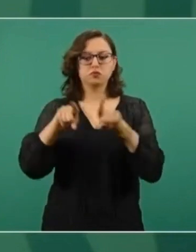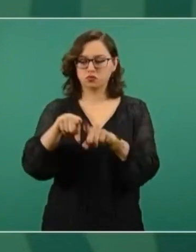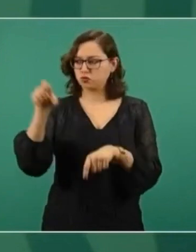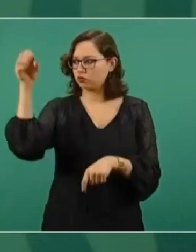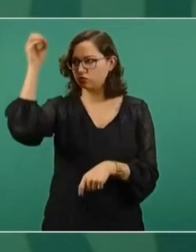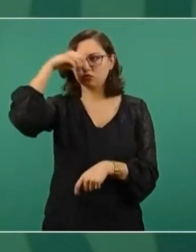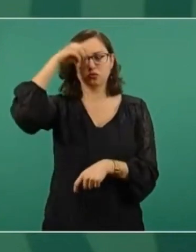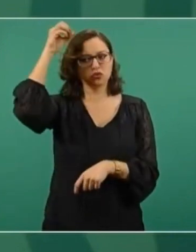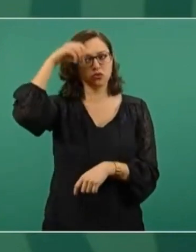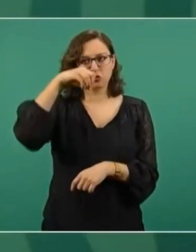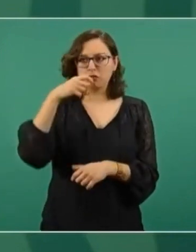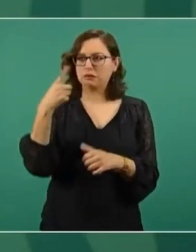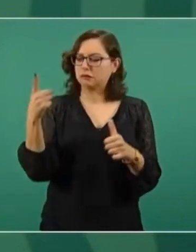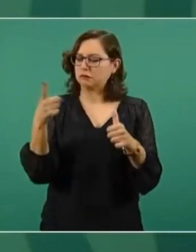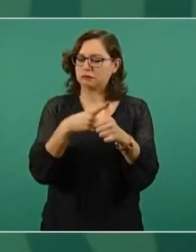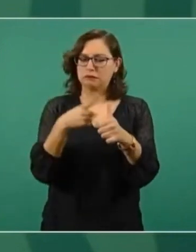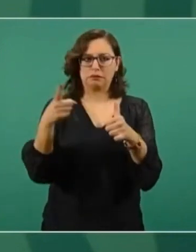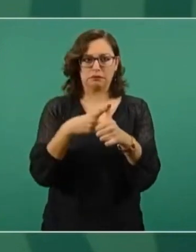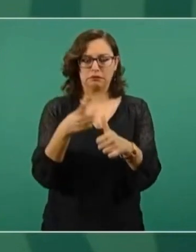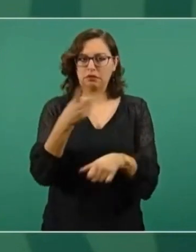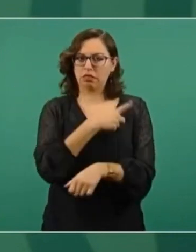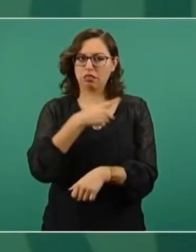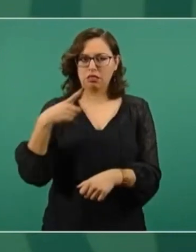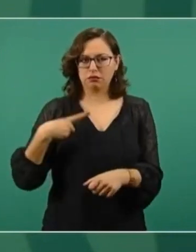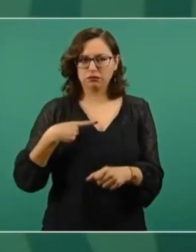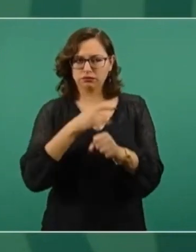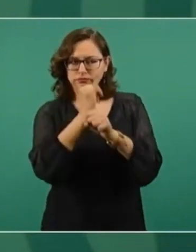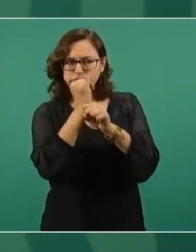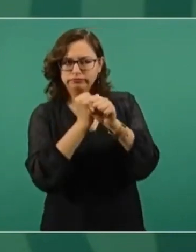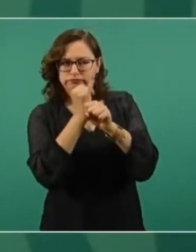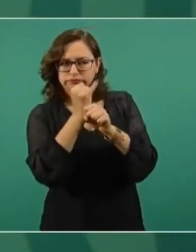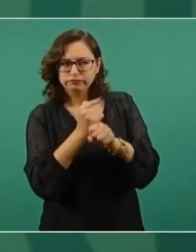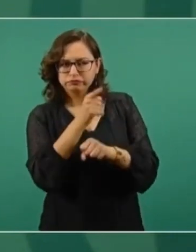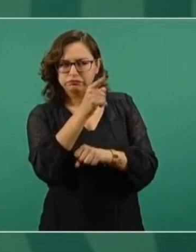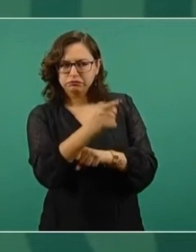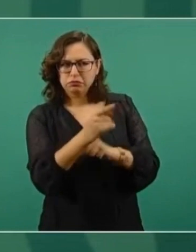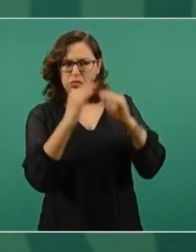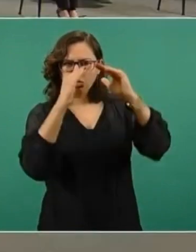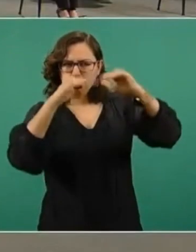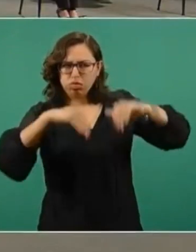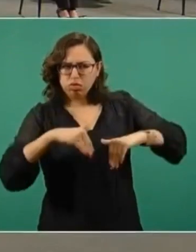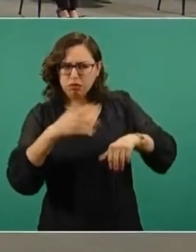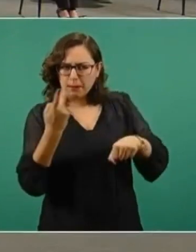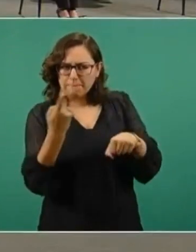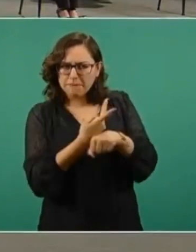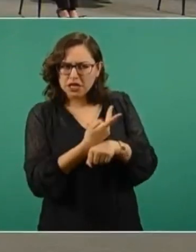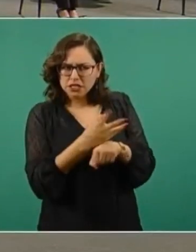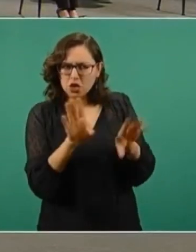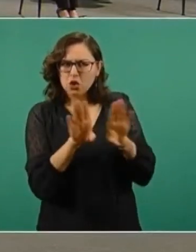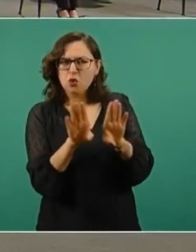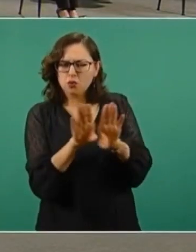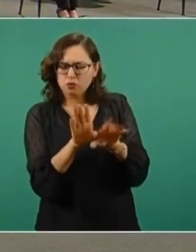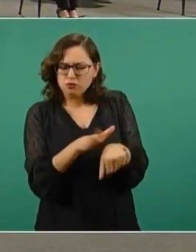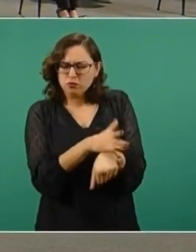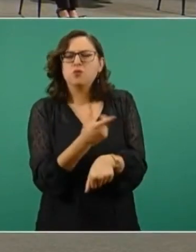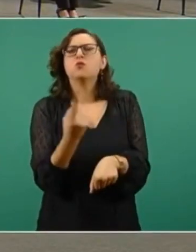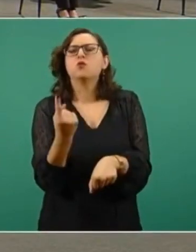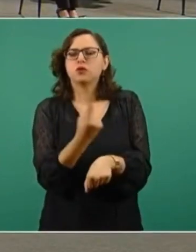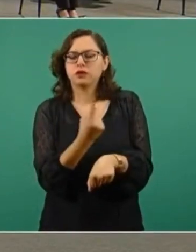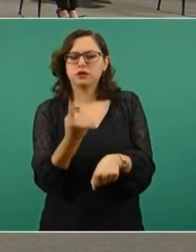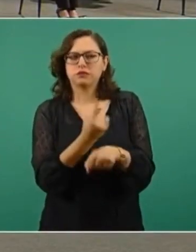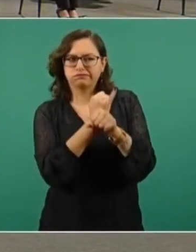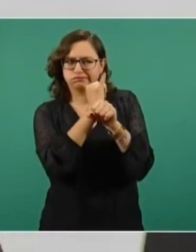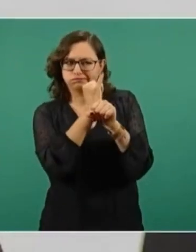hacer una investigación a fondo, sin